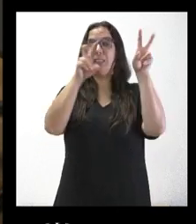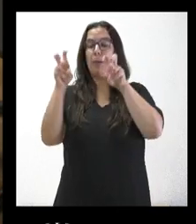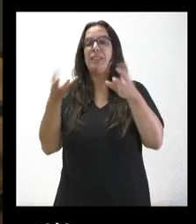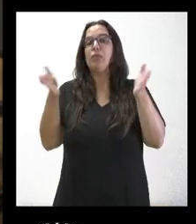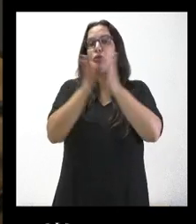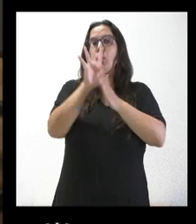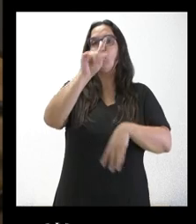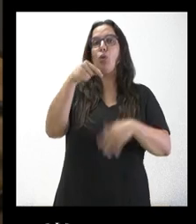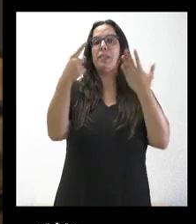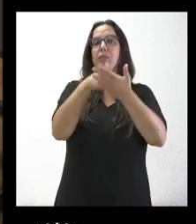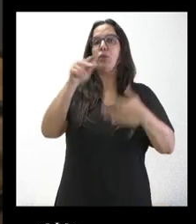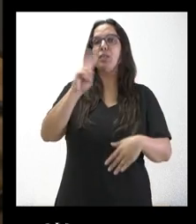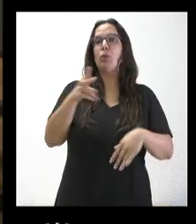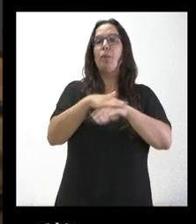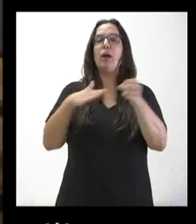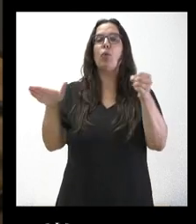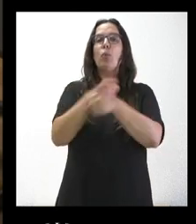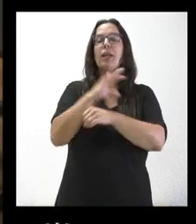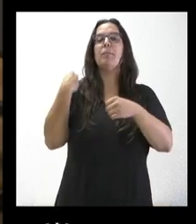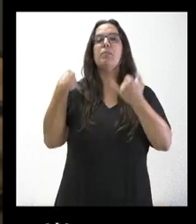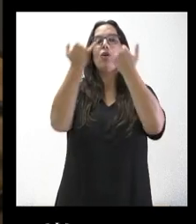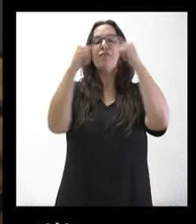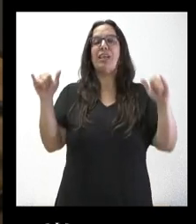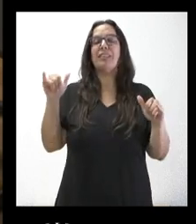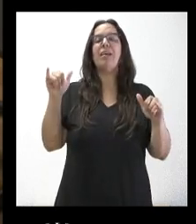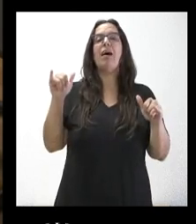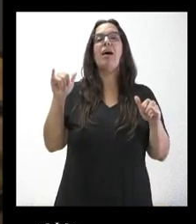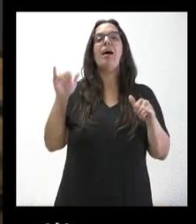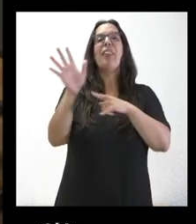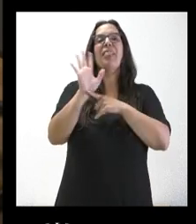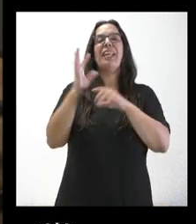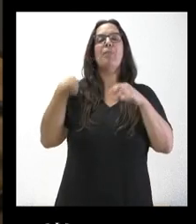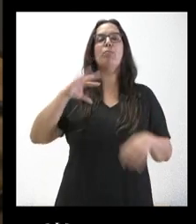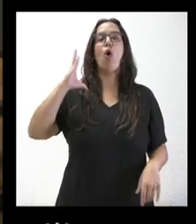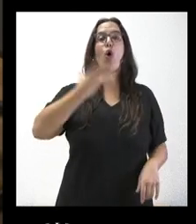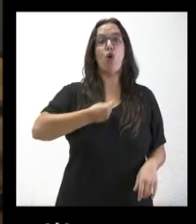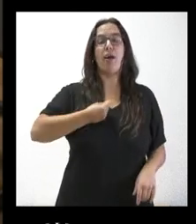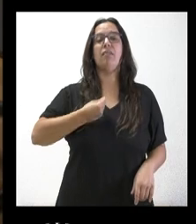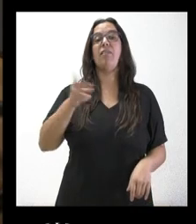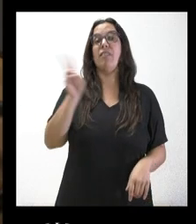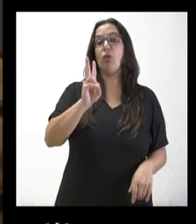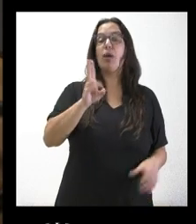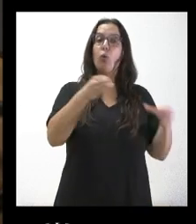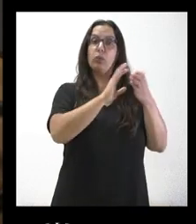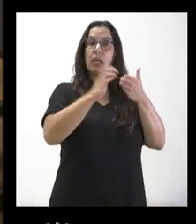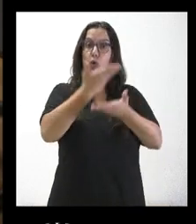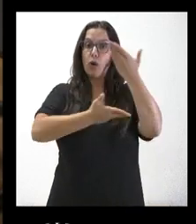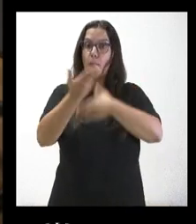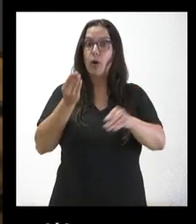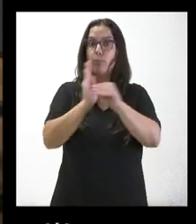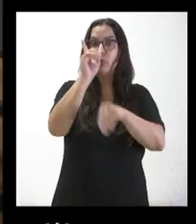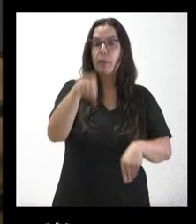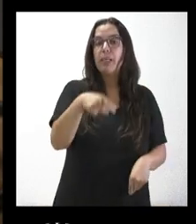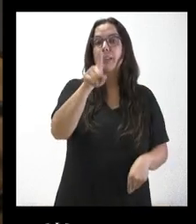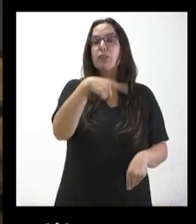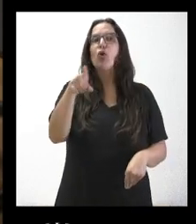sufragar la celebración de los Goya en Valladolid. No sé si la Junta tiene previsto colaborar en esta celebración y si ya han valorado un poco